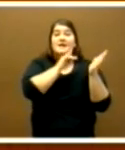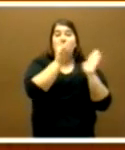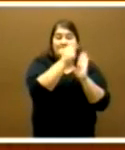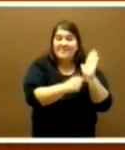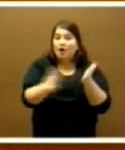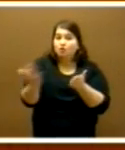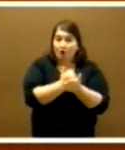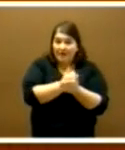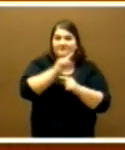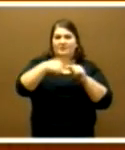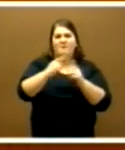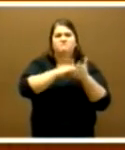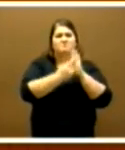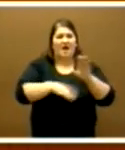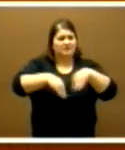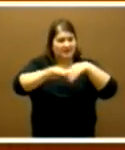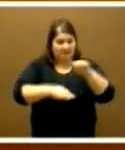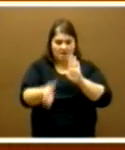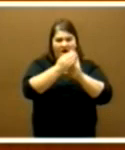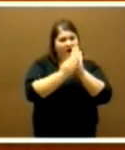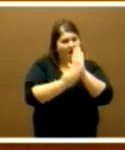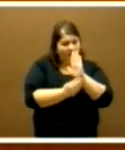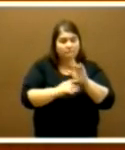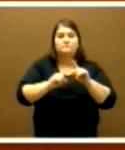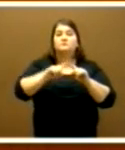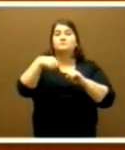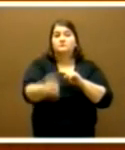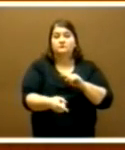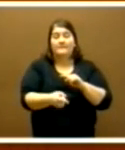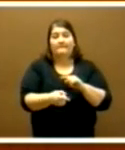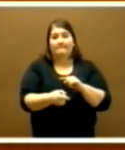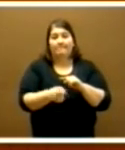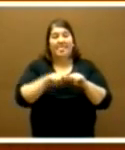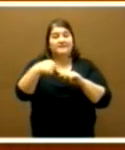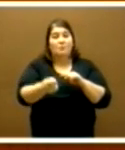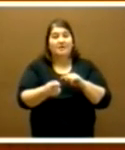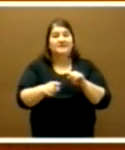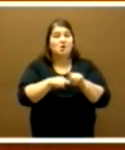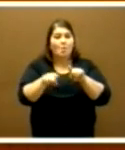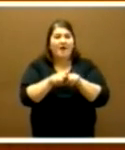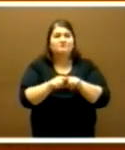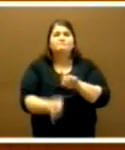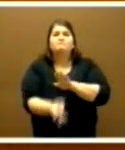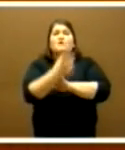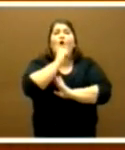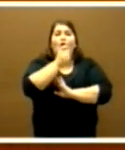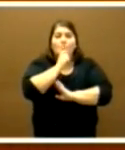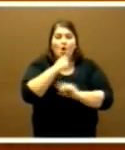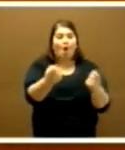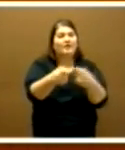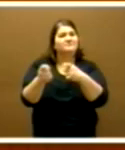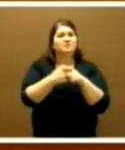incluidas en el posterior plan estratégico que se desarrollará bajo el paraguas de la concertación social